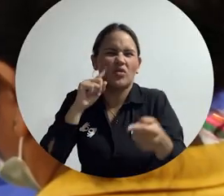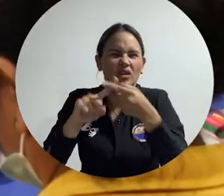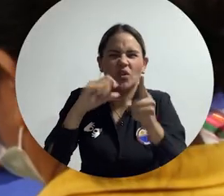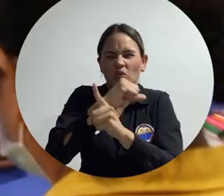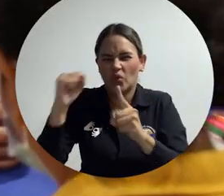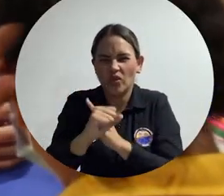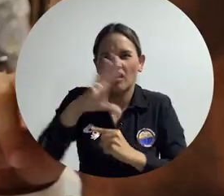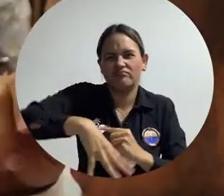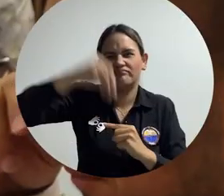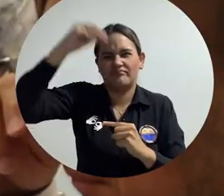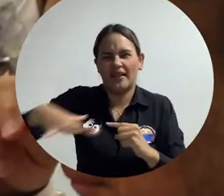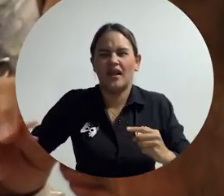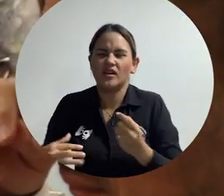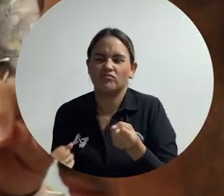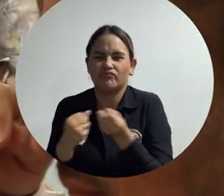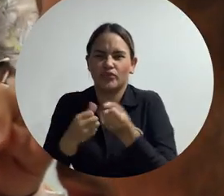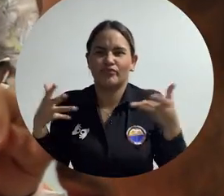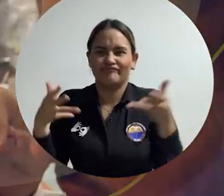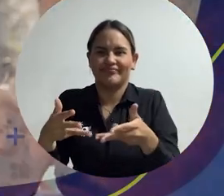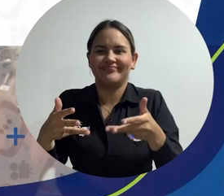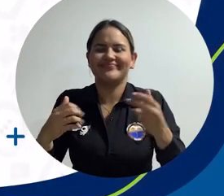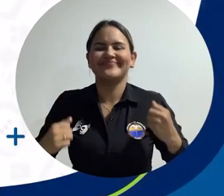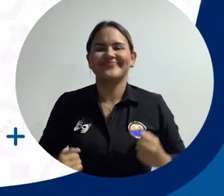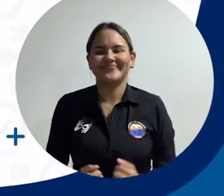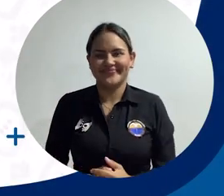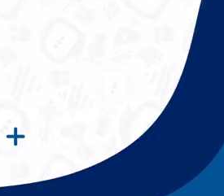y la construcción participativa en el territorio.